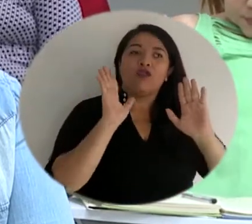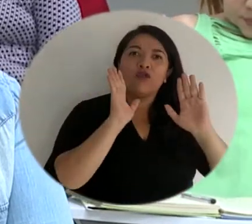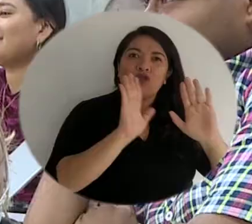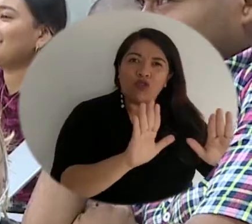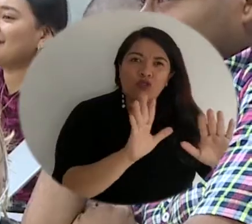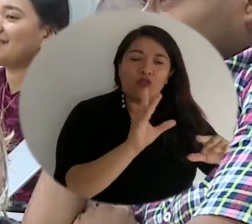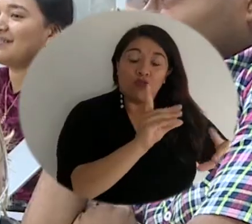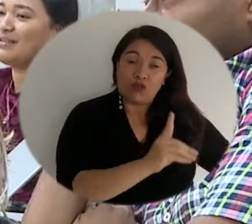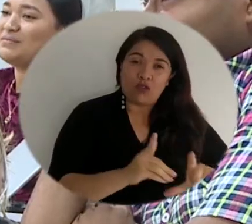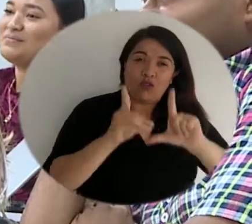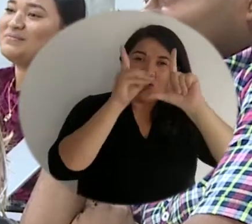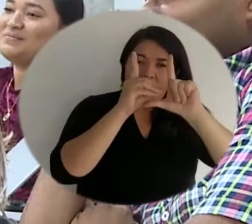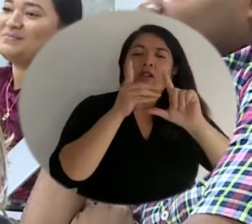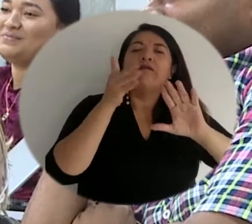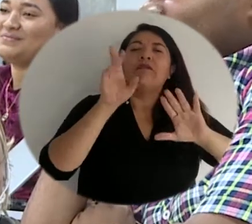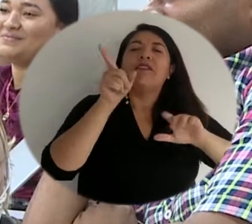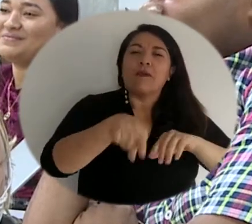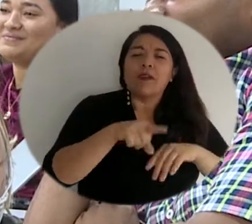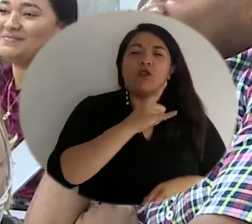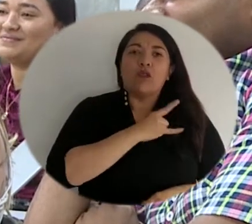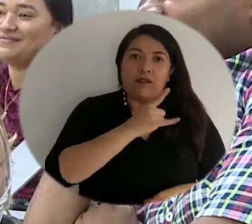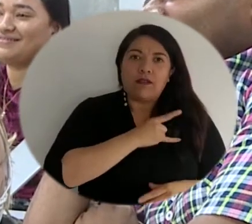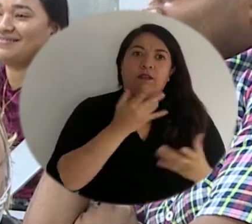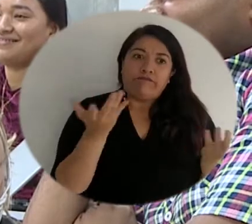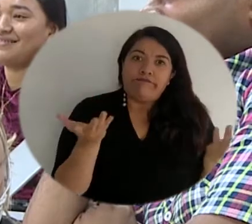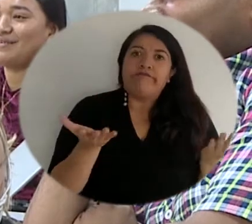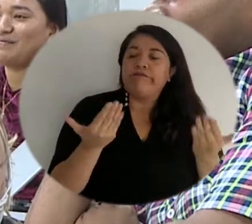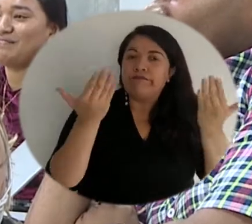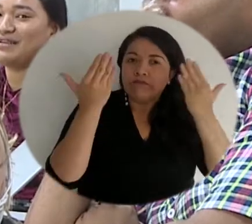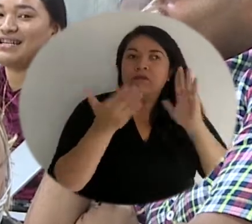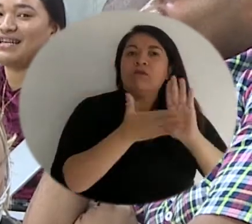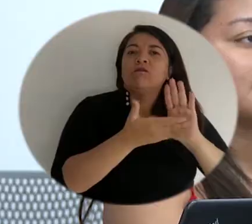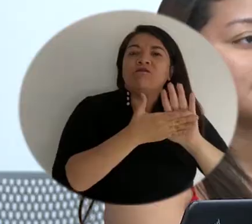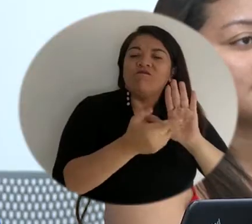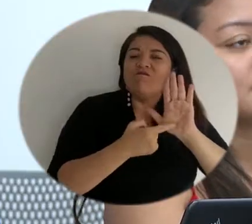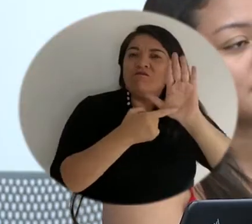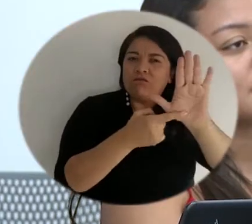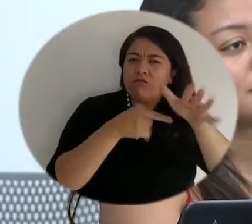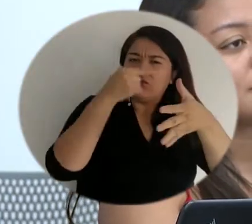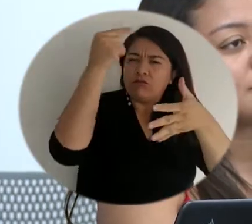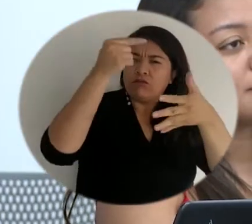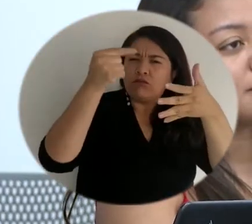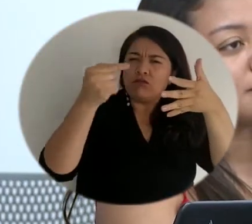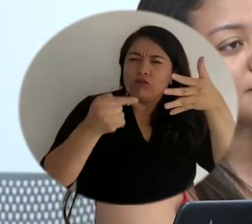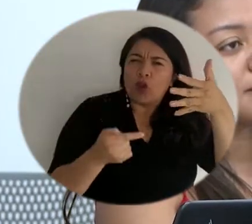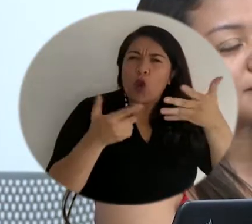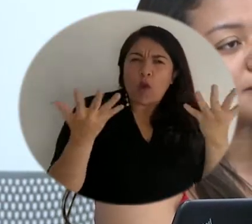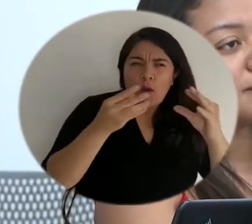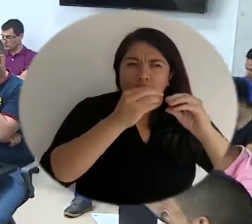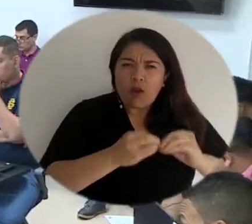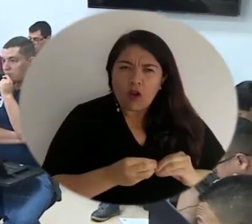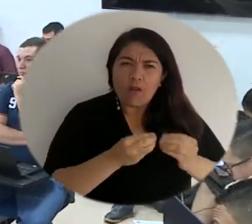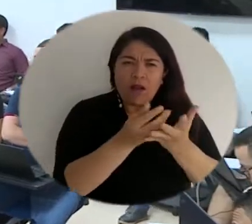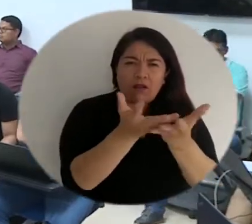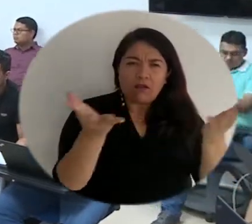doctorado, sino para nuestra universidad, porque vamos a evidenciar las condiciones iniciales para